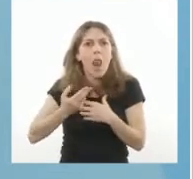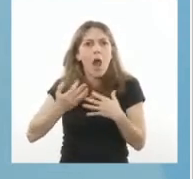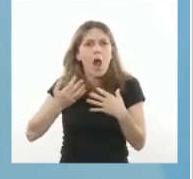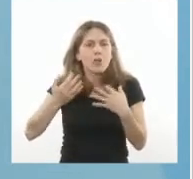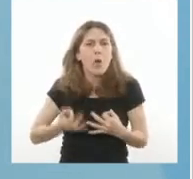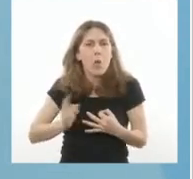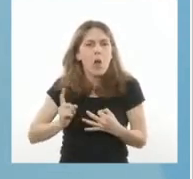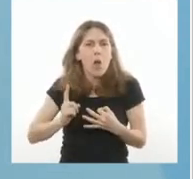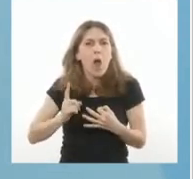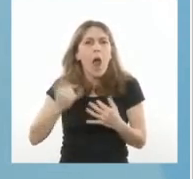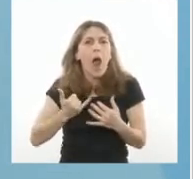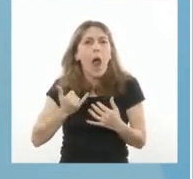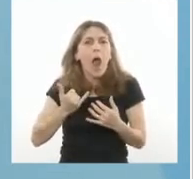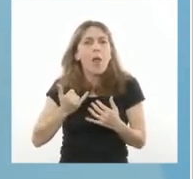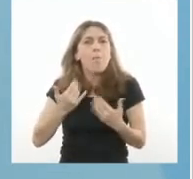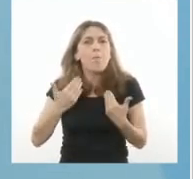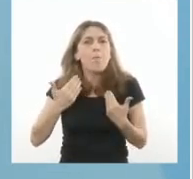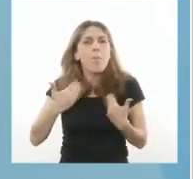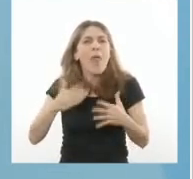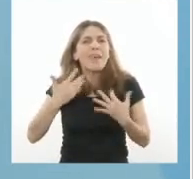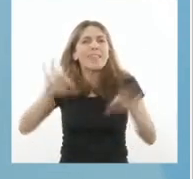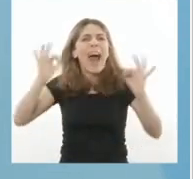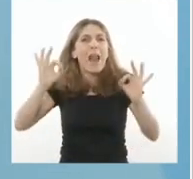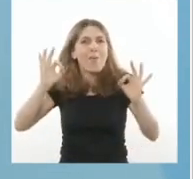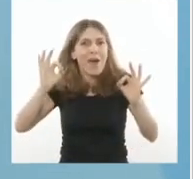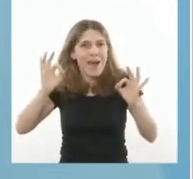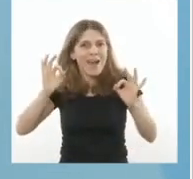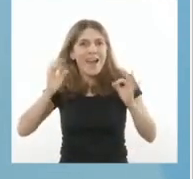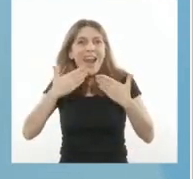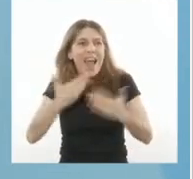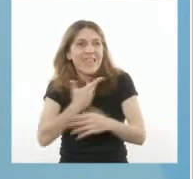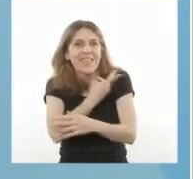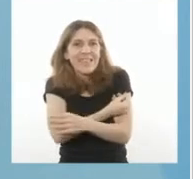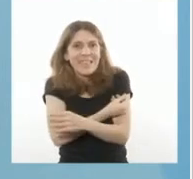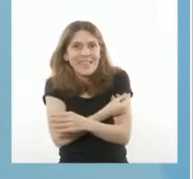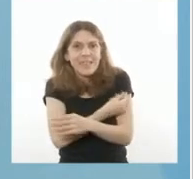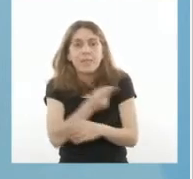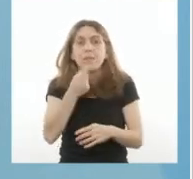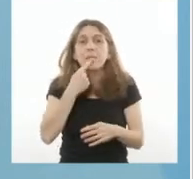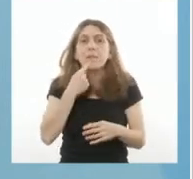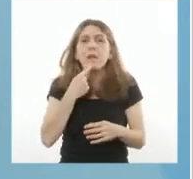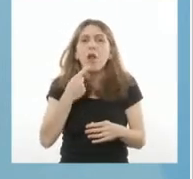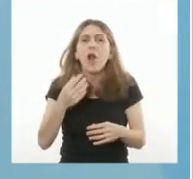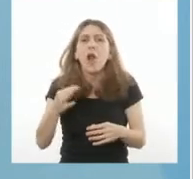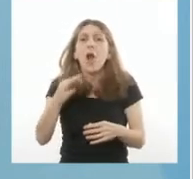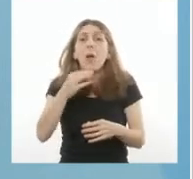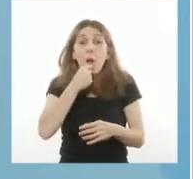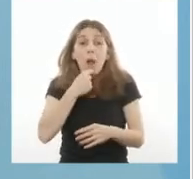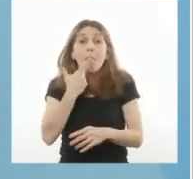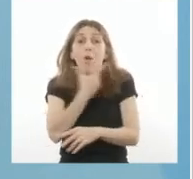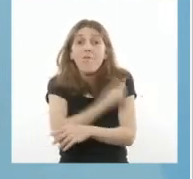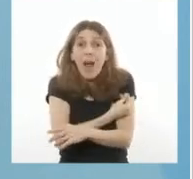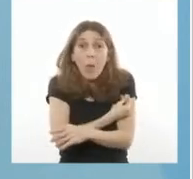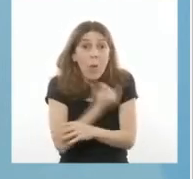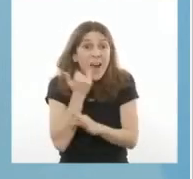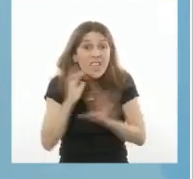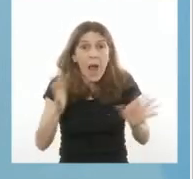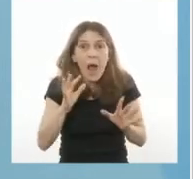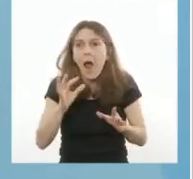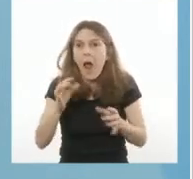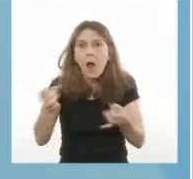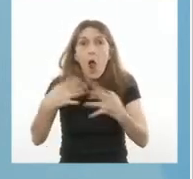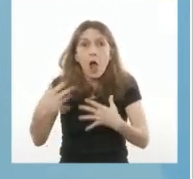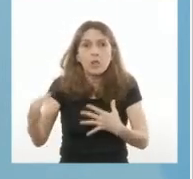datos. Y quien se contagia, estando van curado, transita mejor la enfermedad.